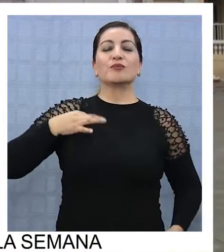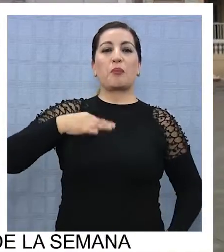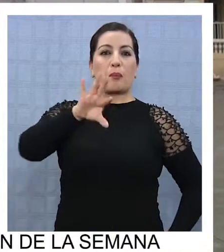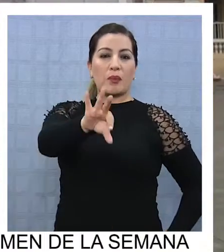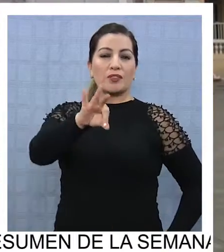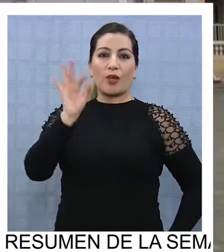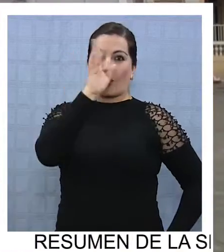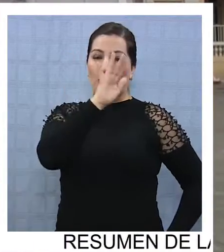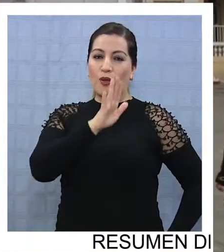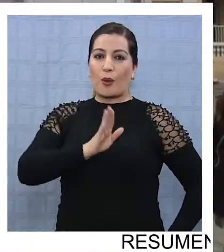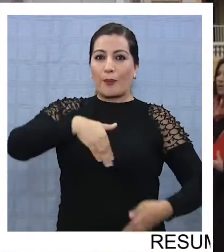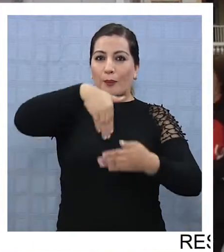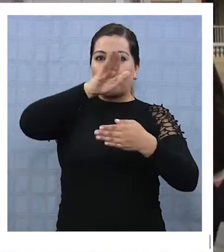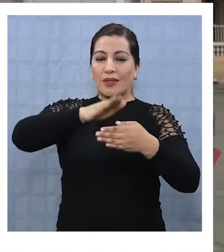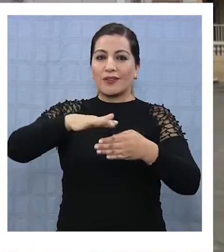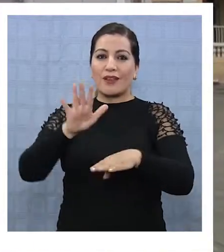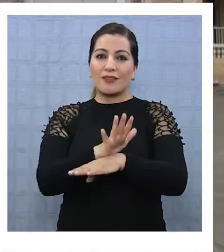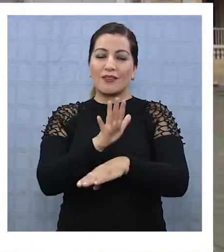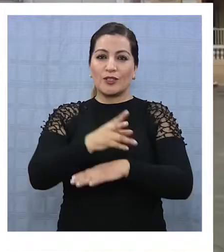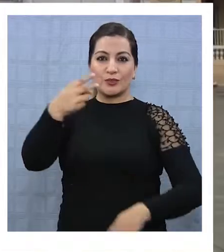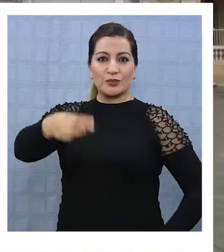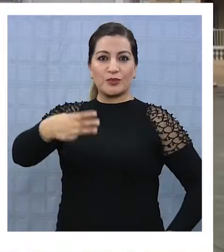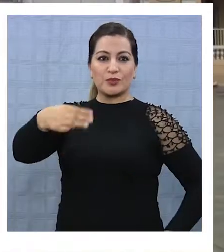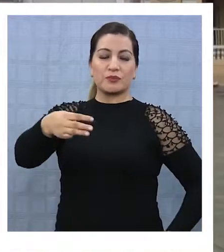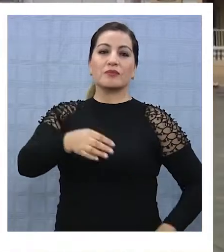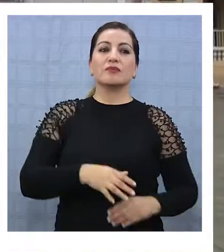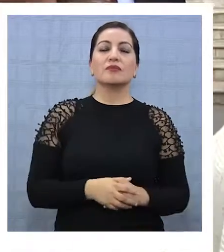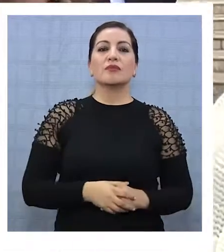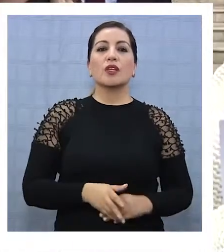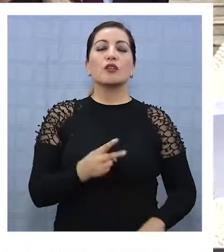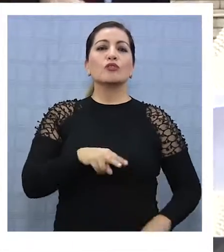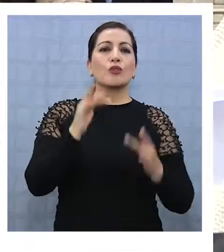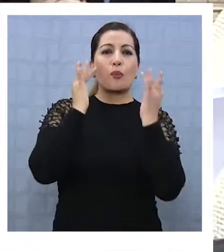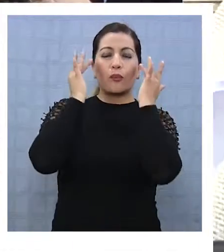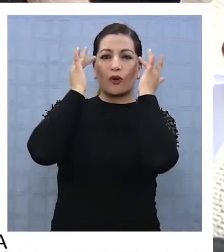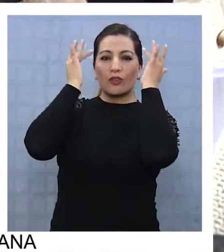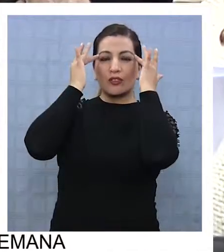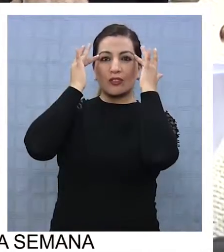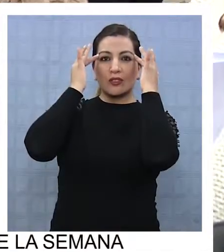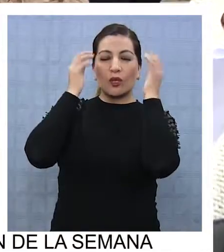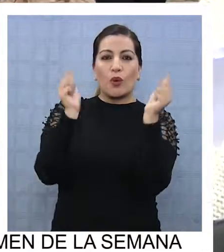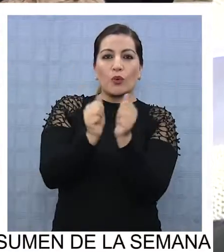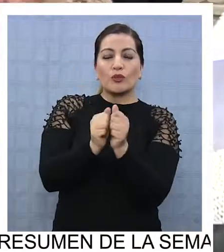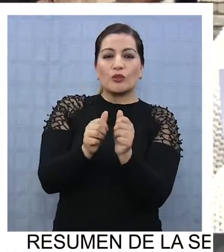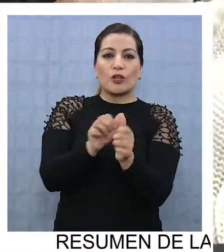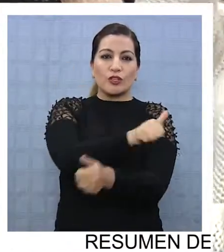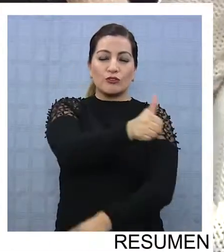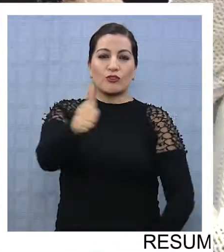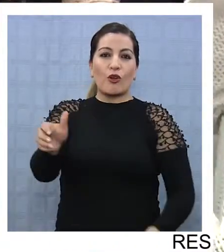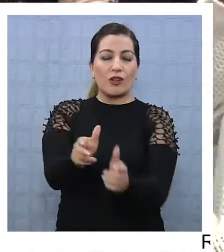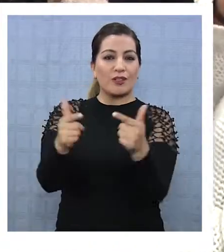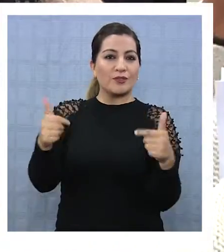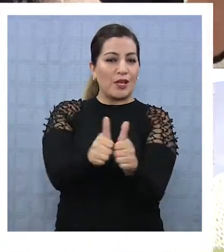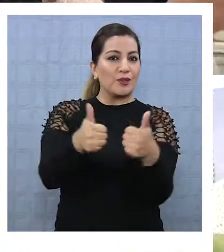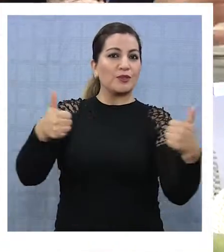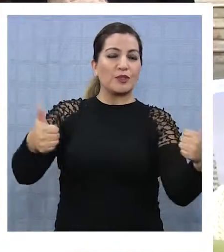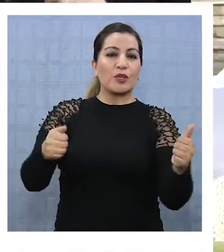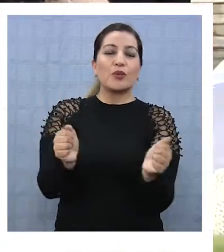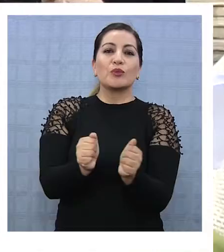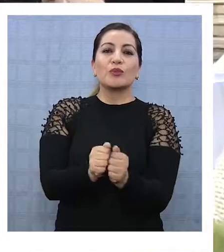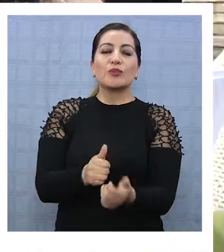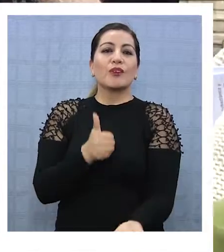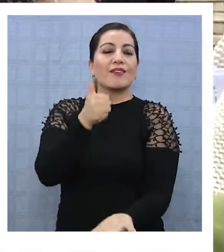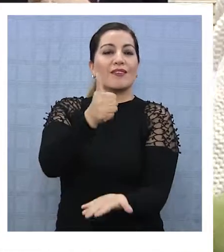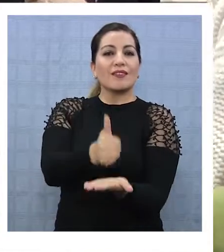ciudadana para elegir el color con el que pintarán el Teatro Municipal. Bueno, estamos muy contentos aquí de estar con todas las autoridades que nos acompañan, el